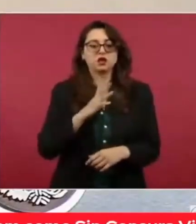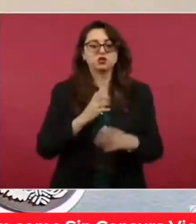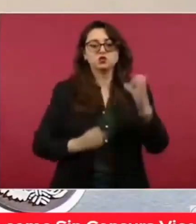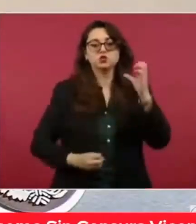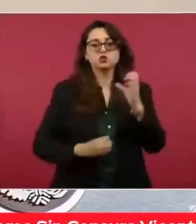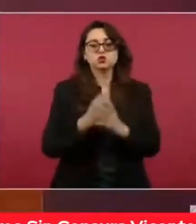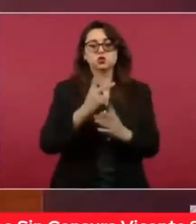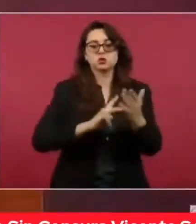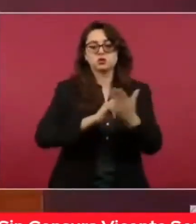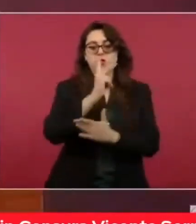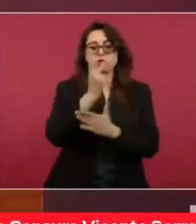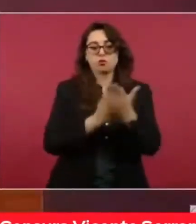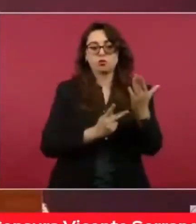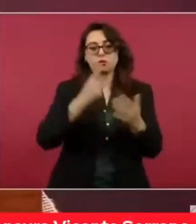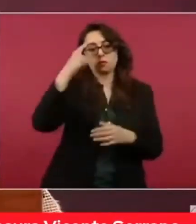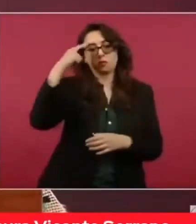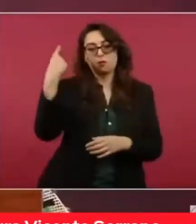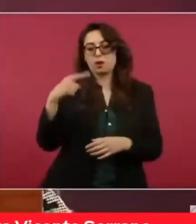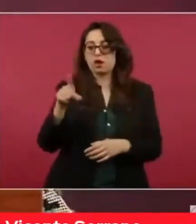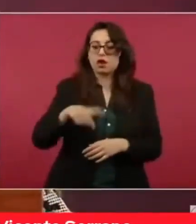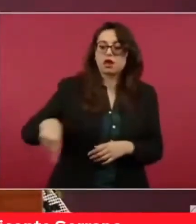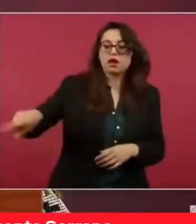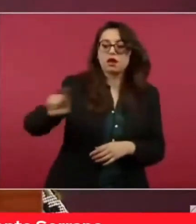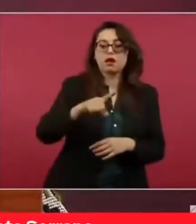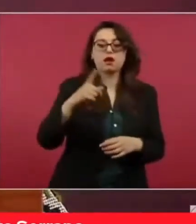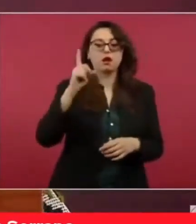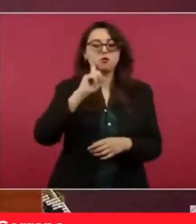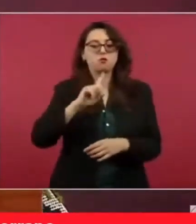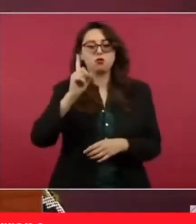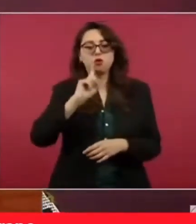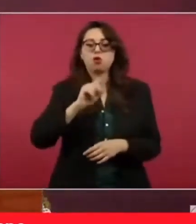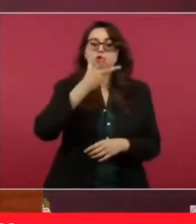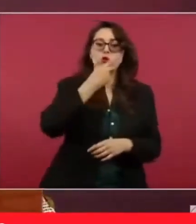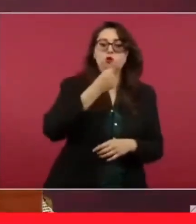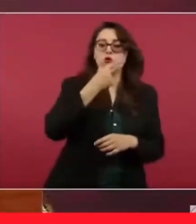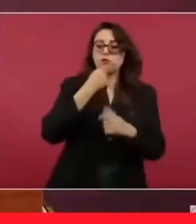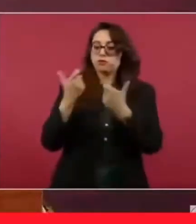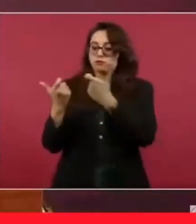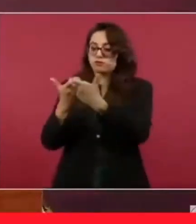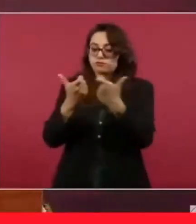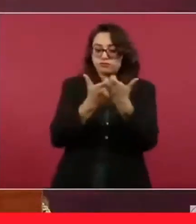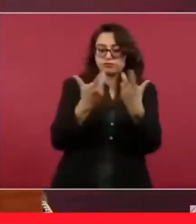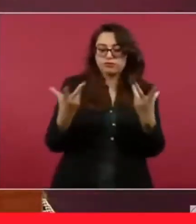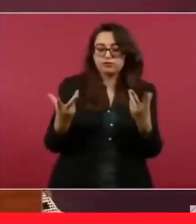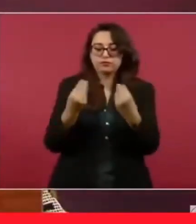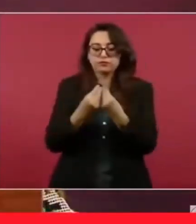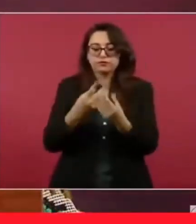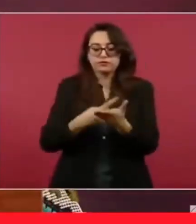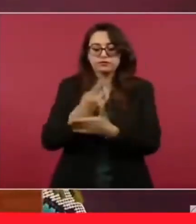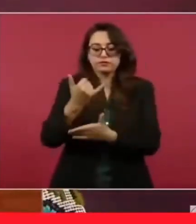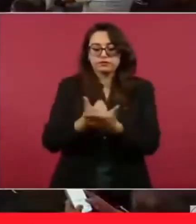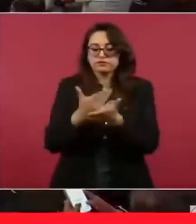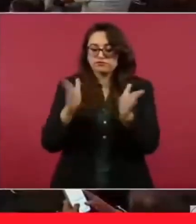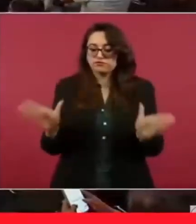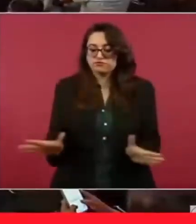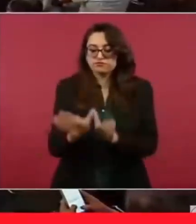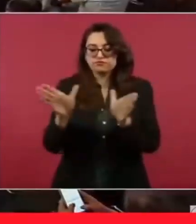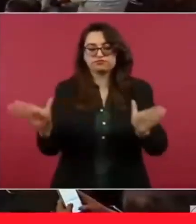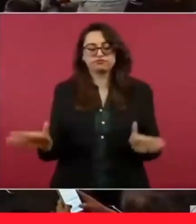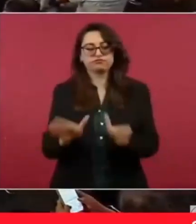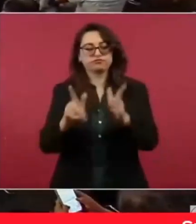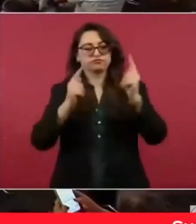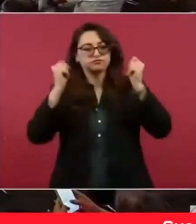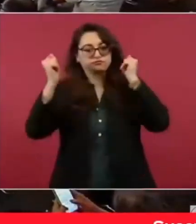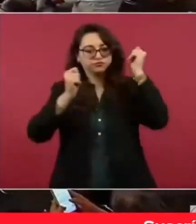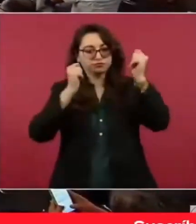de apoyos a las cooperativas, a través del cual pretendemos impulsar de manera decidida la economía social y, por supuesto,